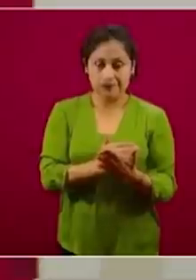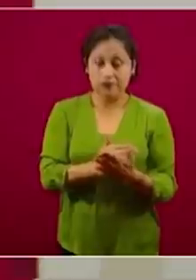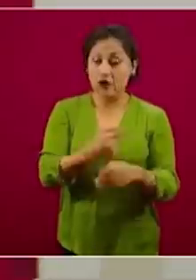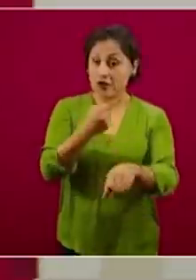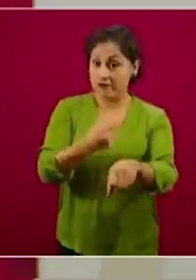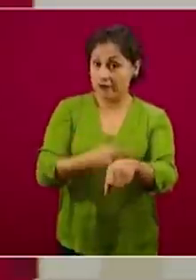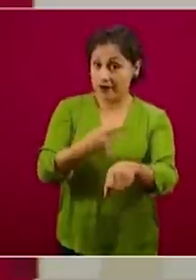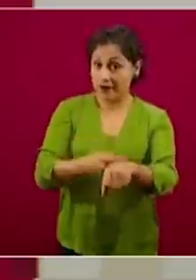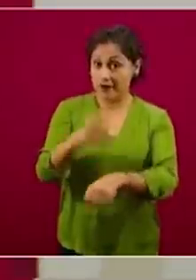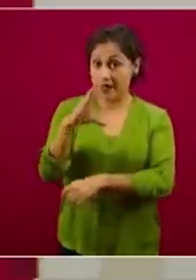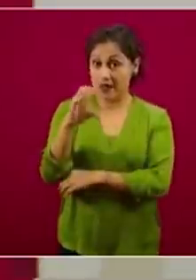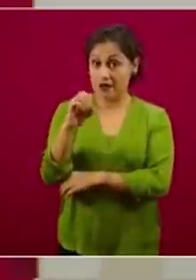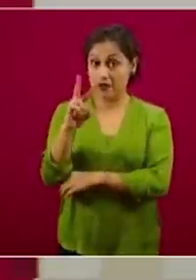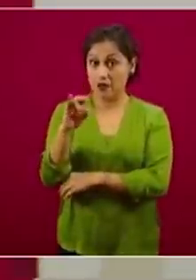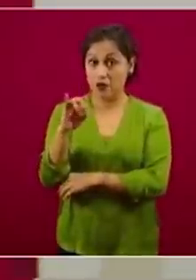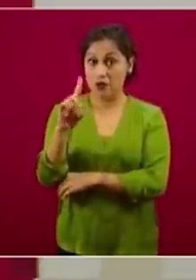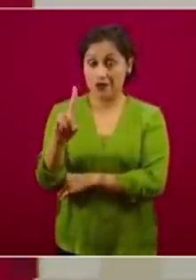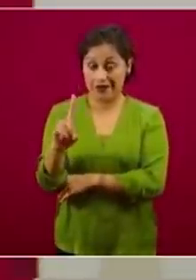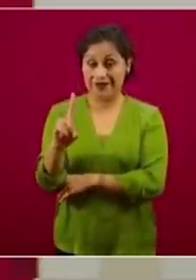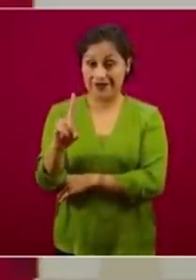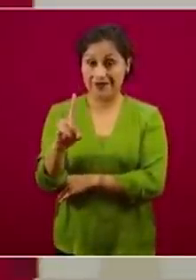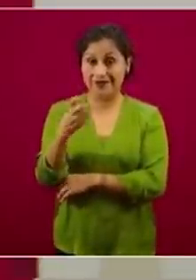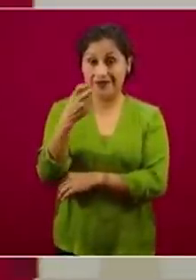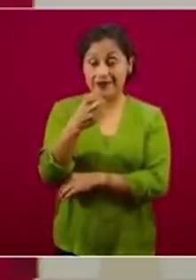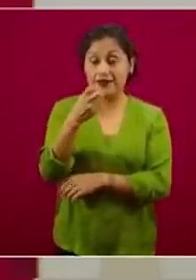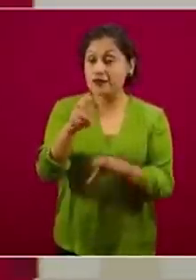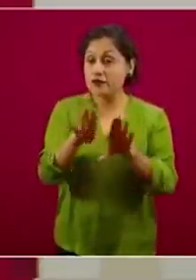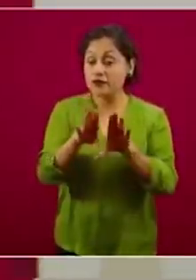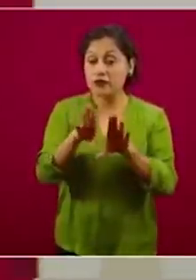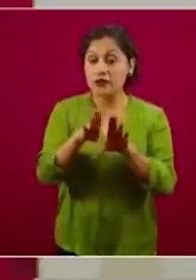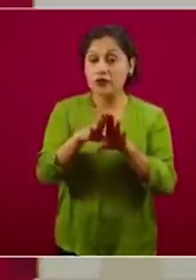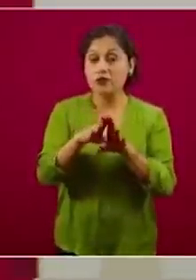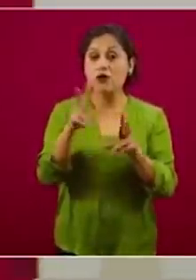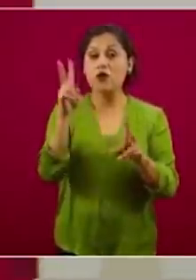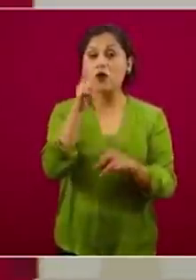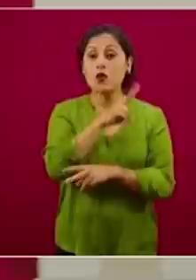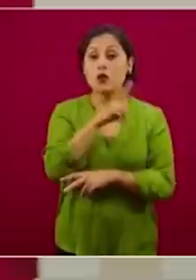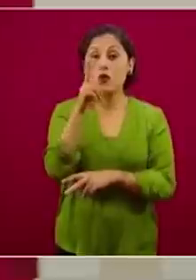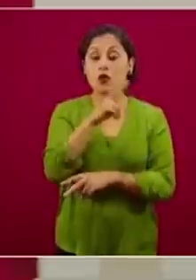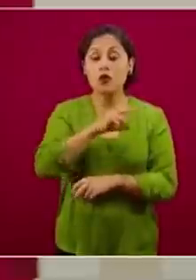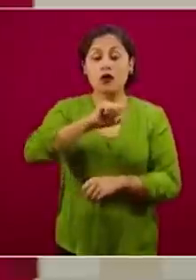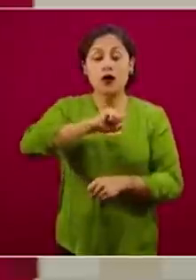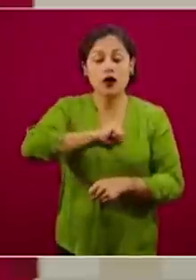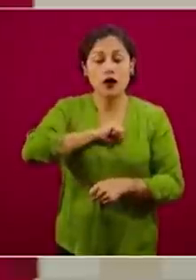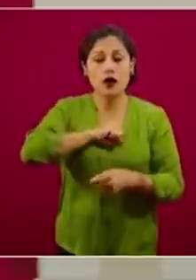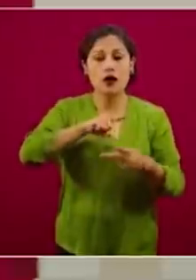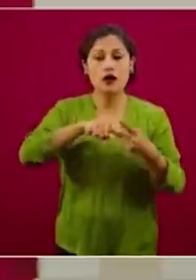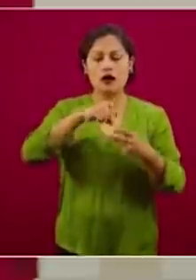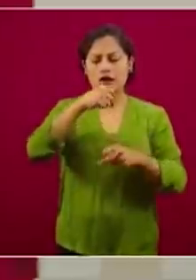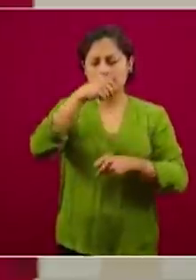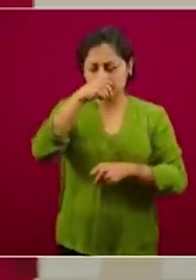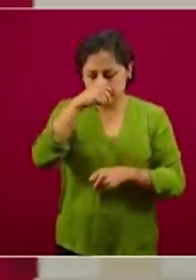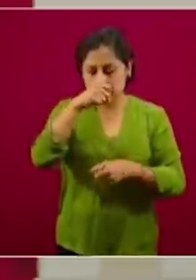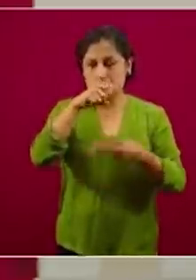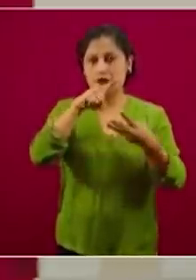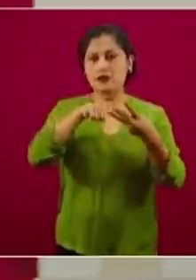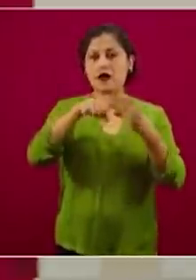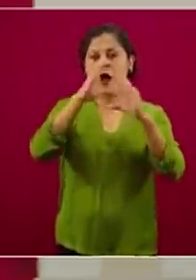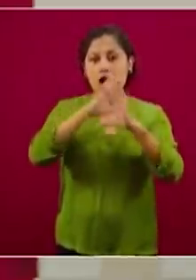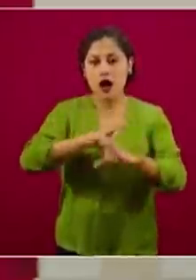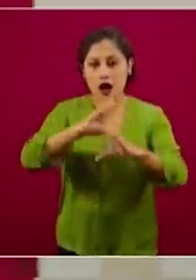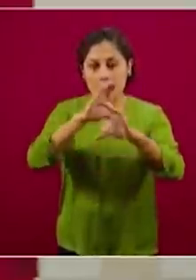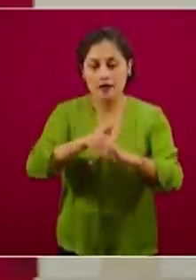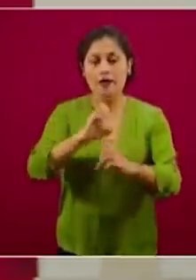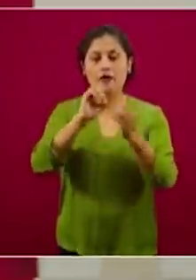esta enfermedad que se transmite por vía respiratoria, cuando hablamos, estornudamos, tosemos, gritamos o cantamos y estamos